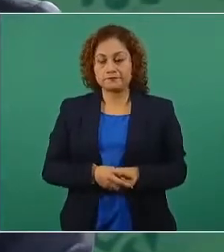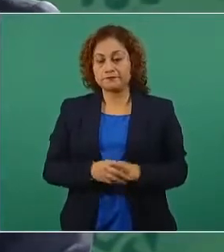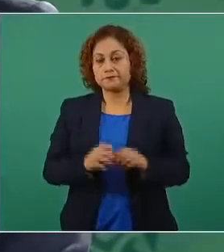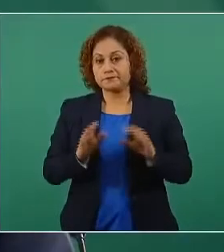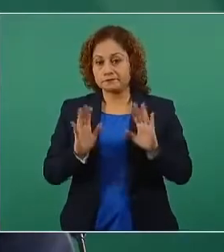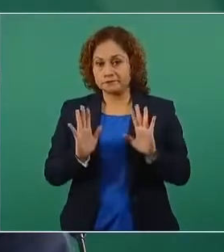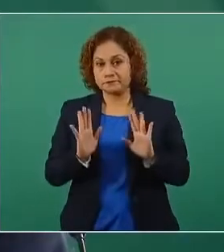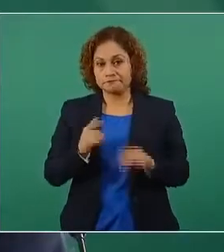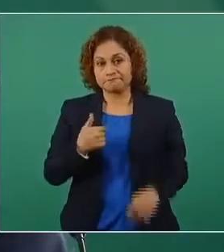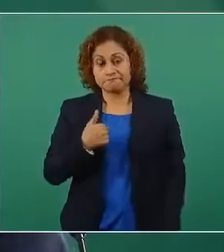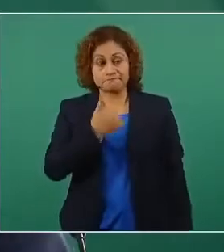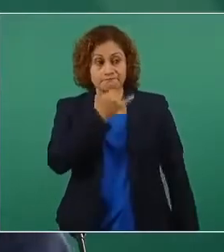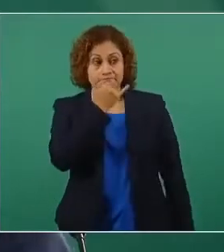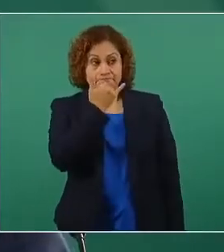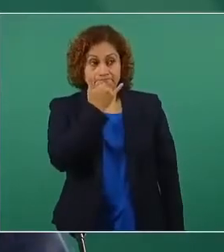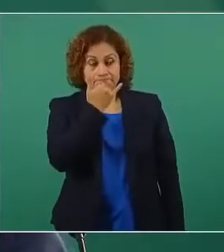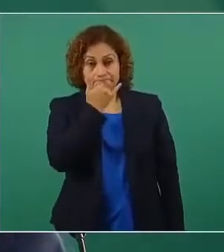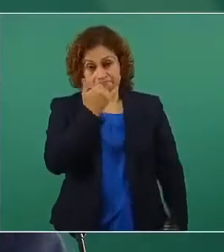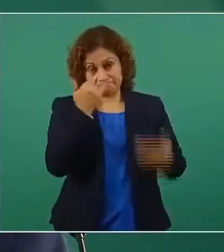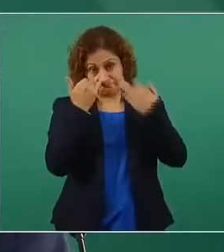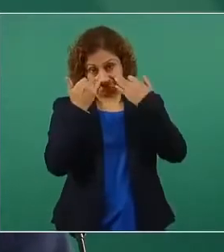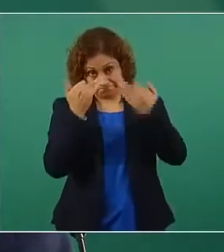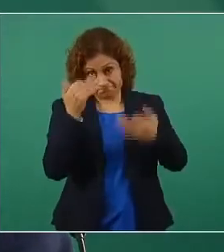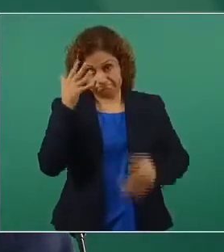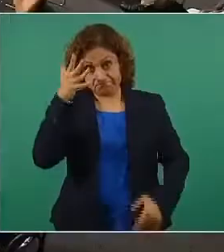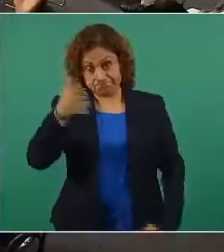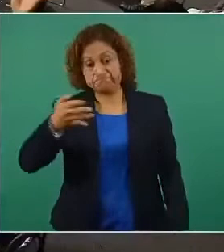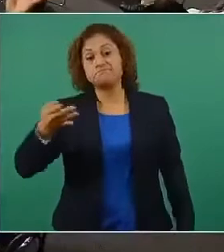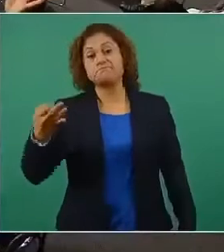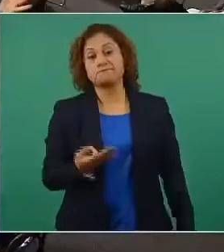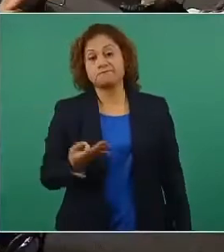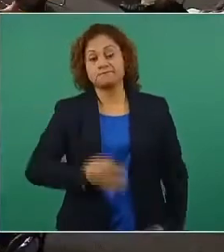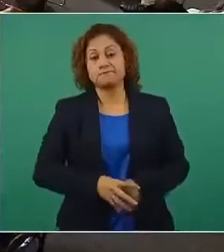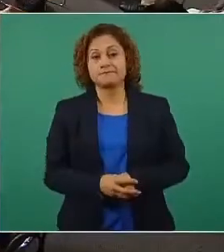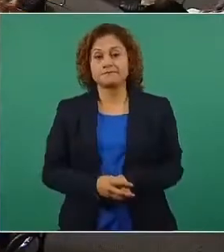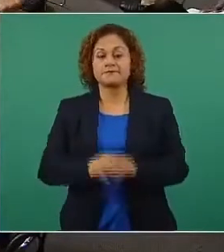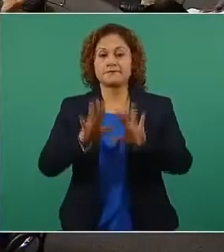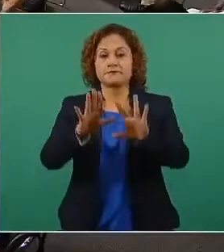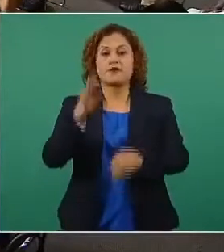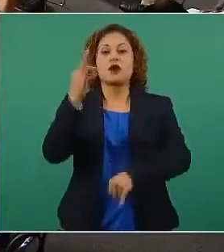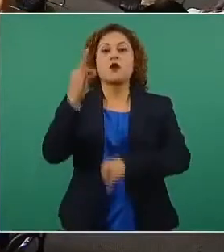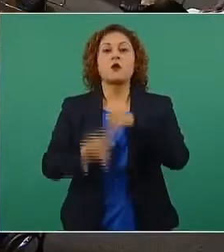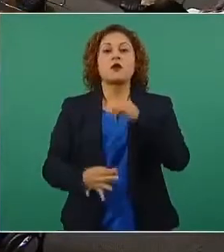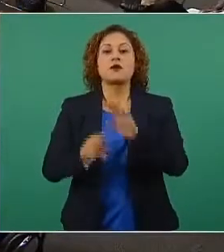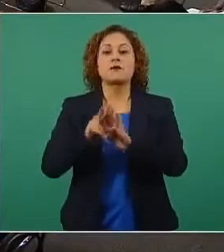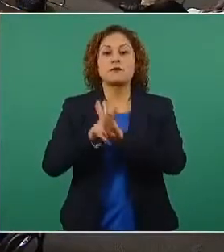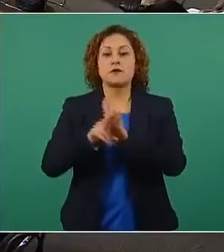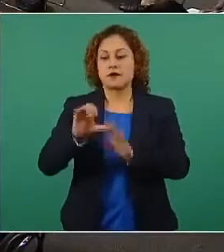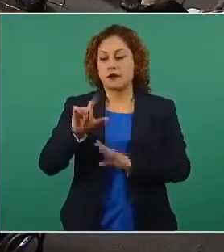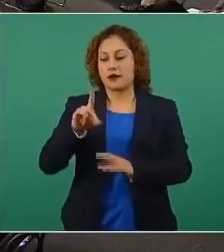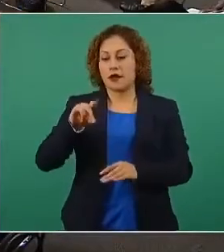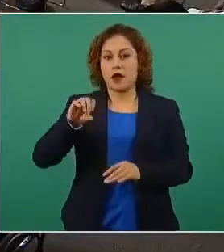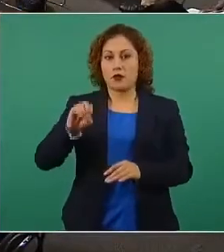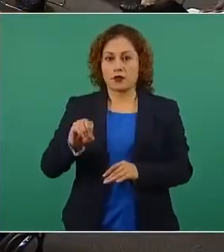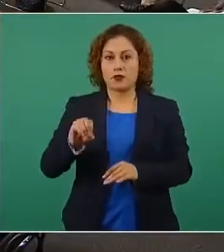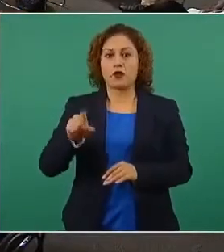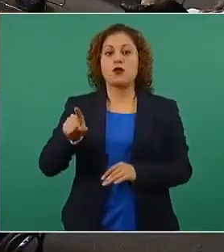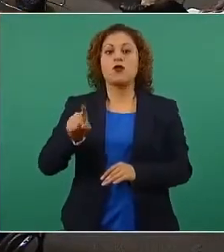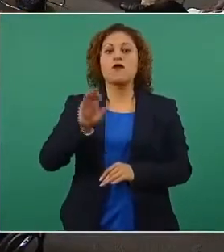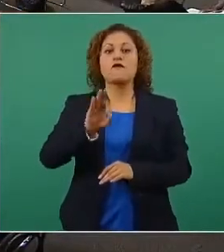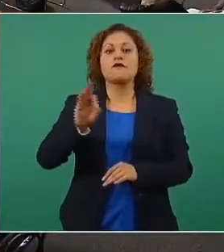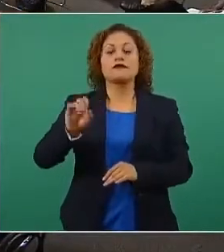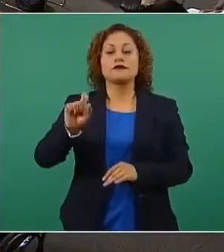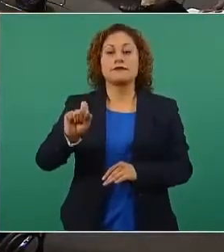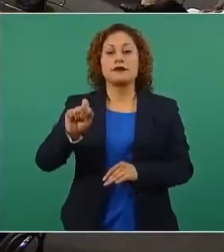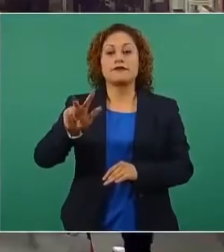A las pruebas me remito. Nada más para una precisión sobre el video de Claudio X. González. Fue la reunión, fue el 28 de